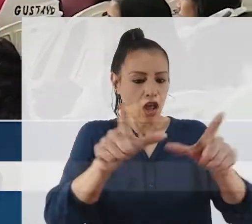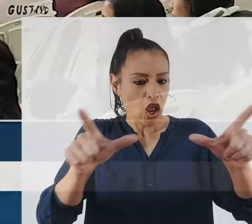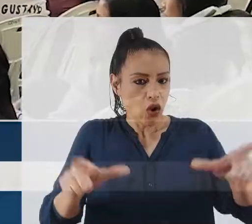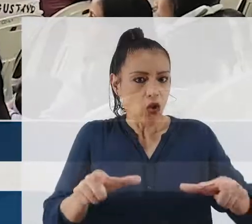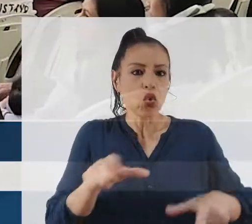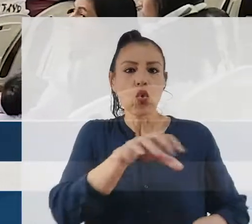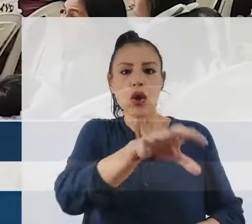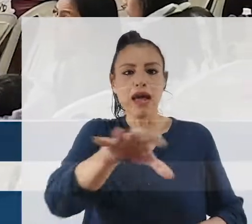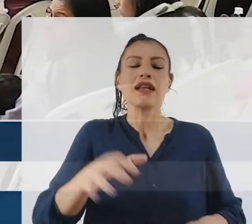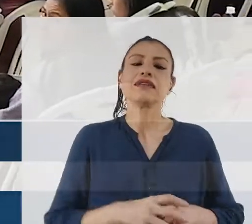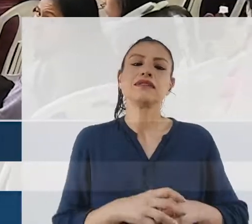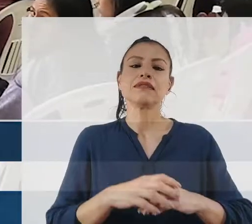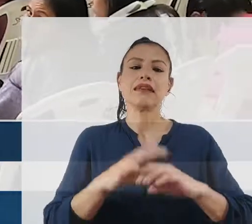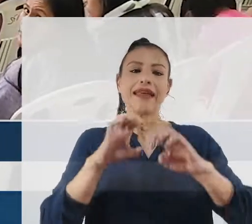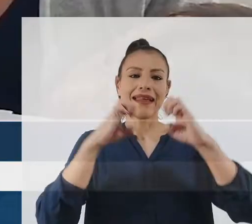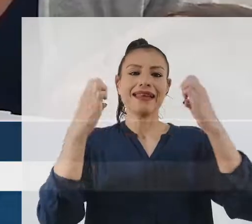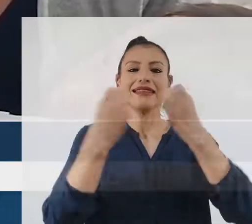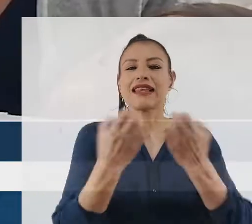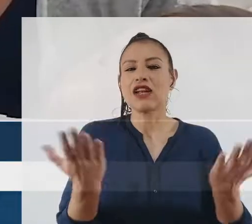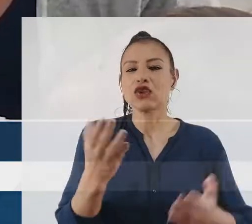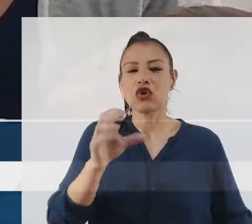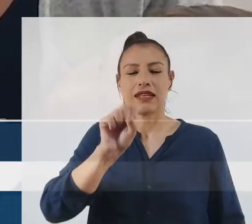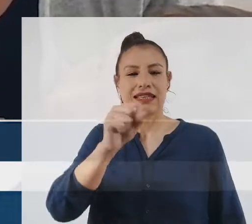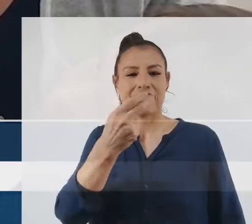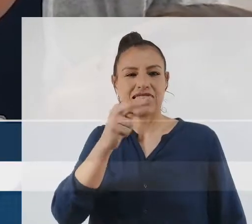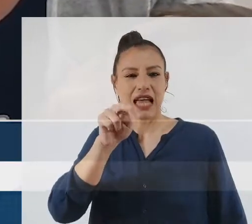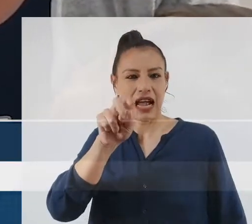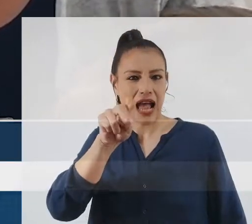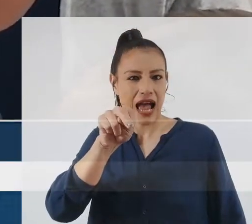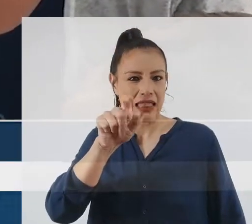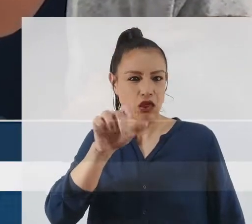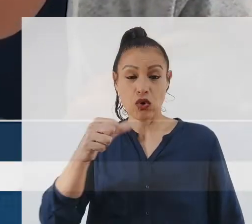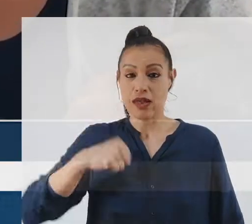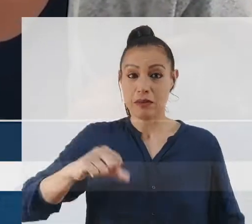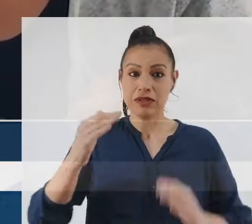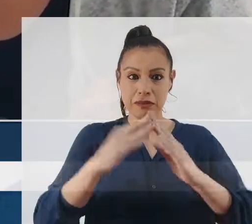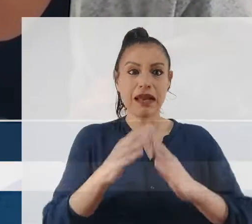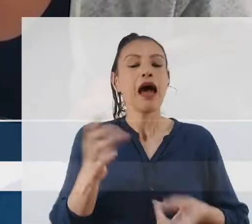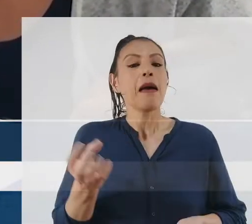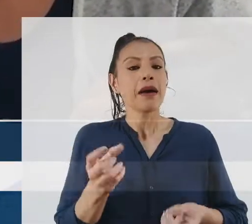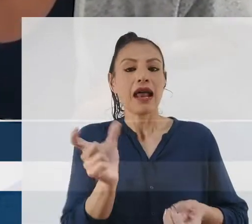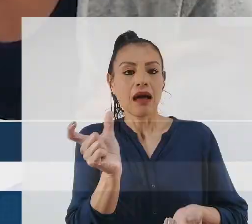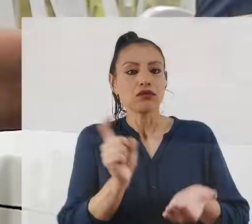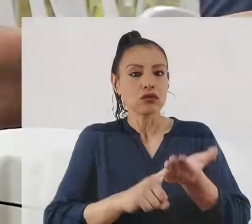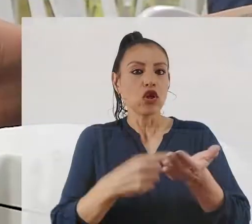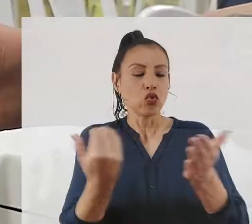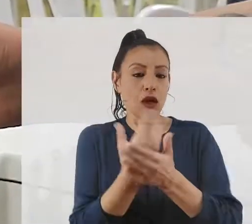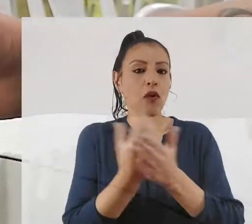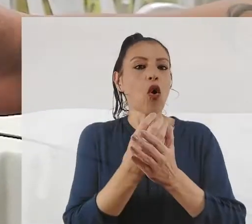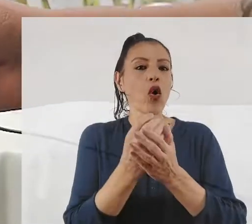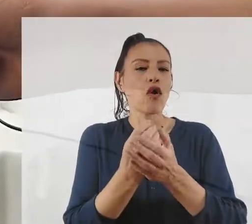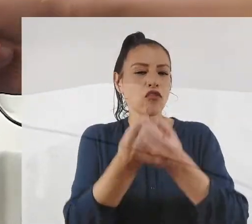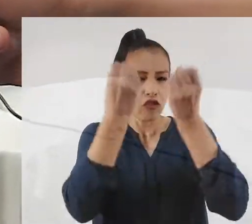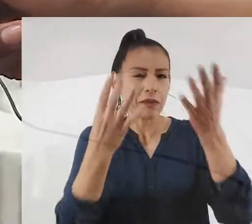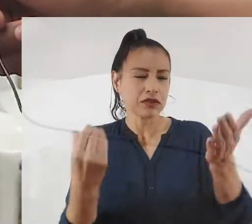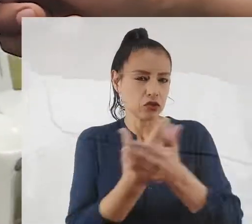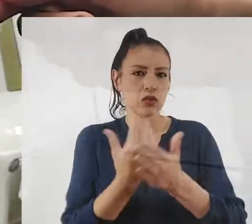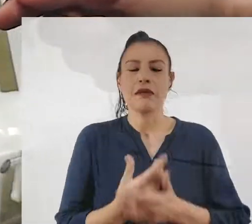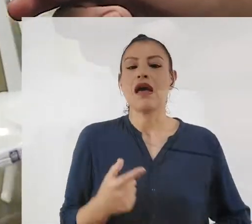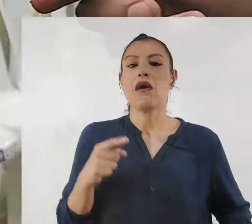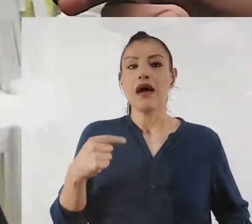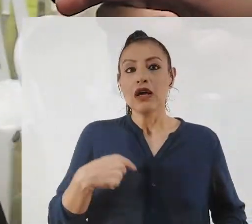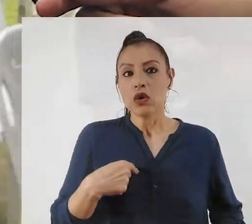en el Coliseo Municipal de San Antonio para obtener o actualizar los DNIs de sus hijos. Es una ayuda tan grande